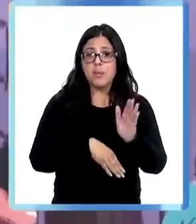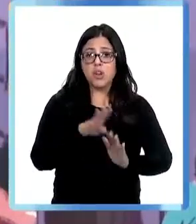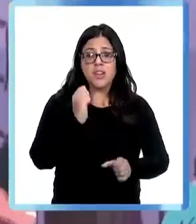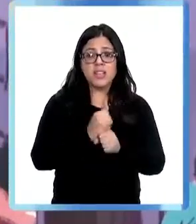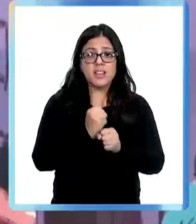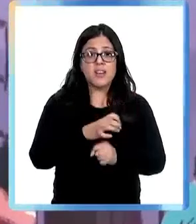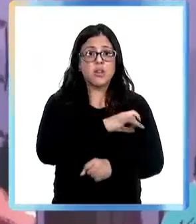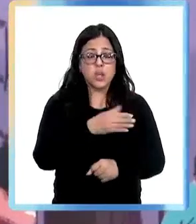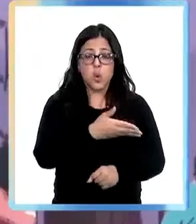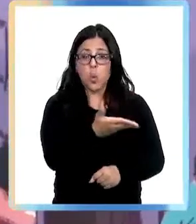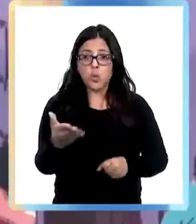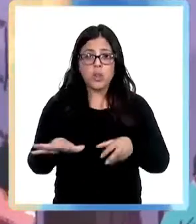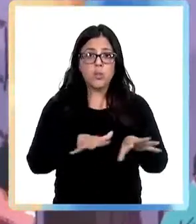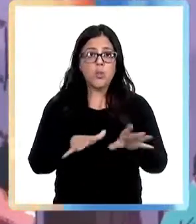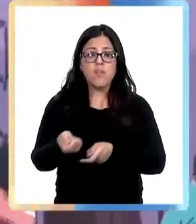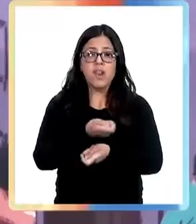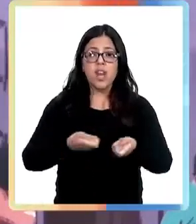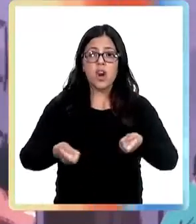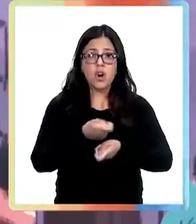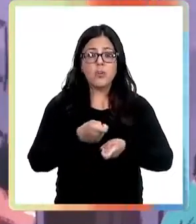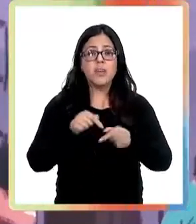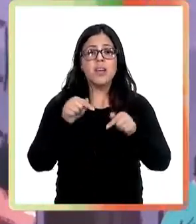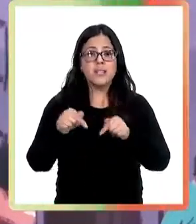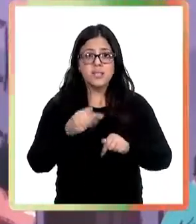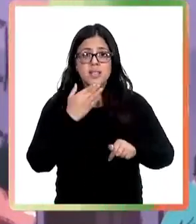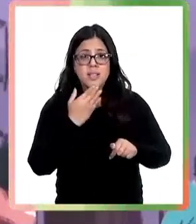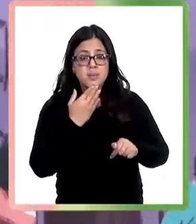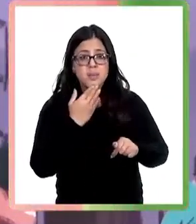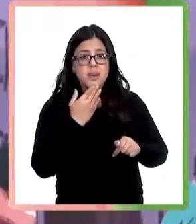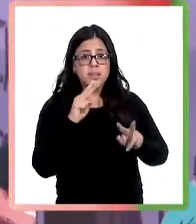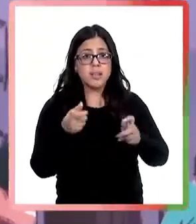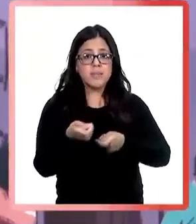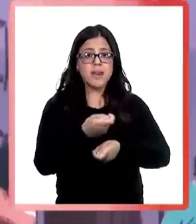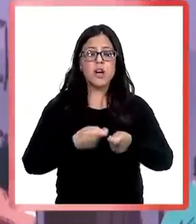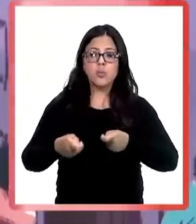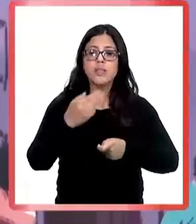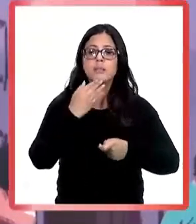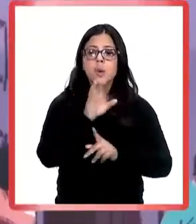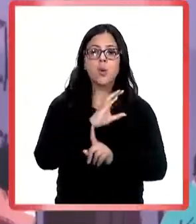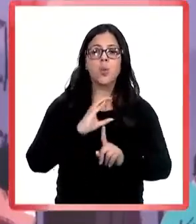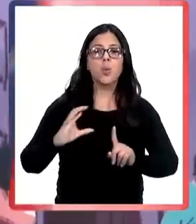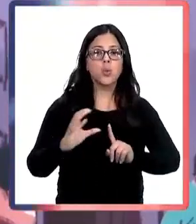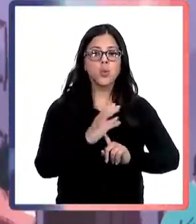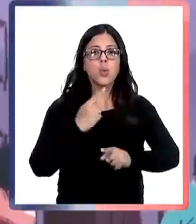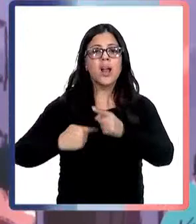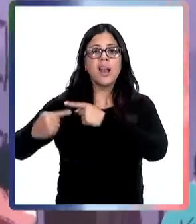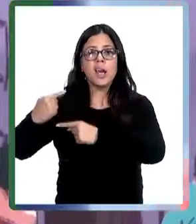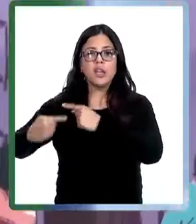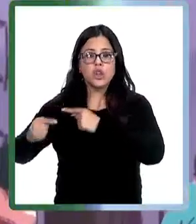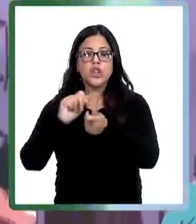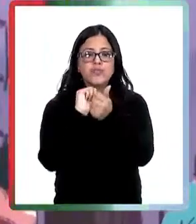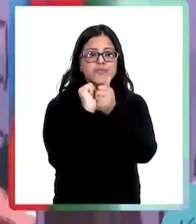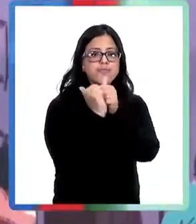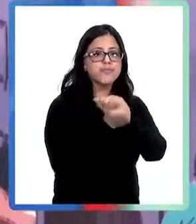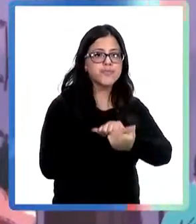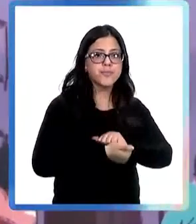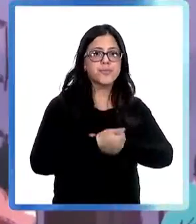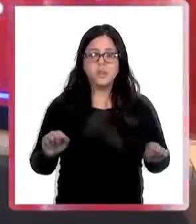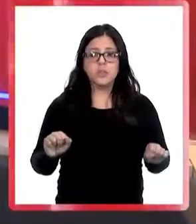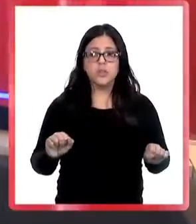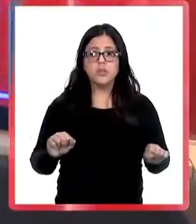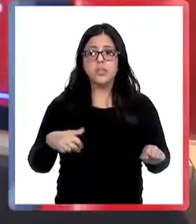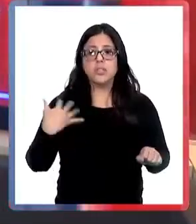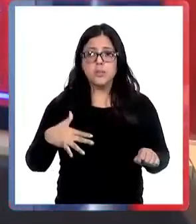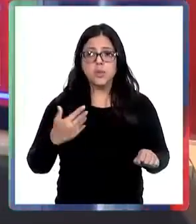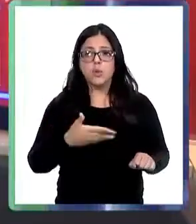economía mueven la cultura y la historia y van adaptando la cultura chilena justamente a los tiempos que corren y eso es tremenda, tremendamente valioso.